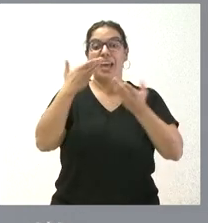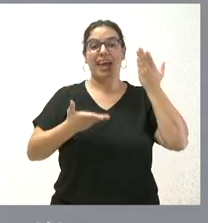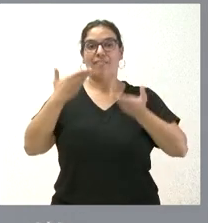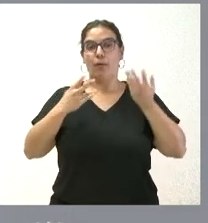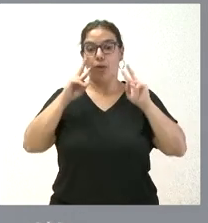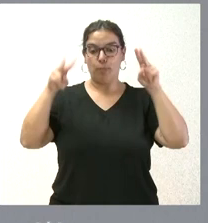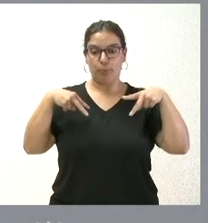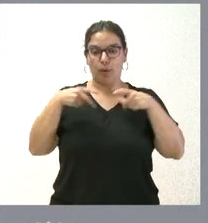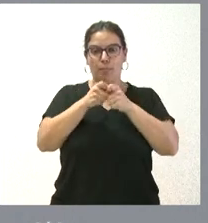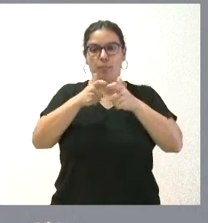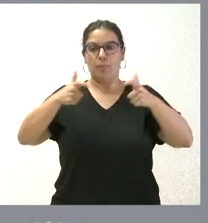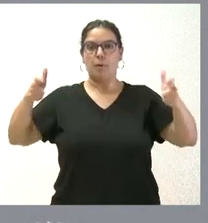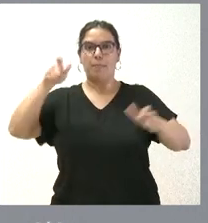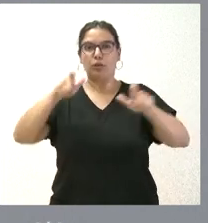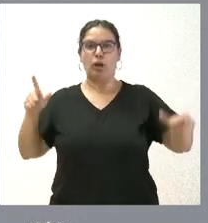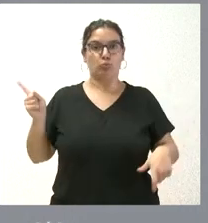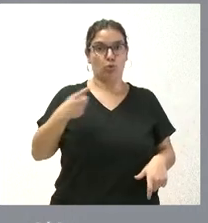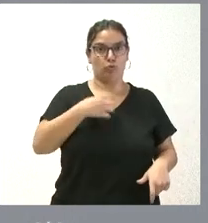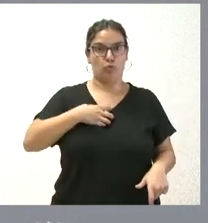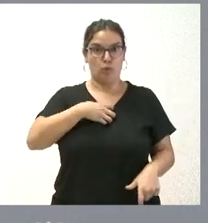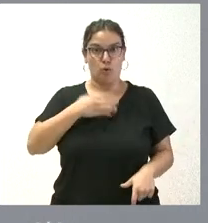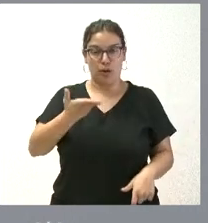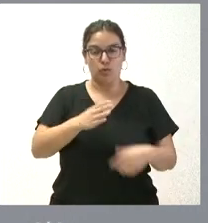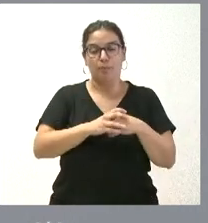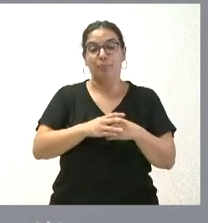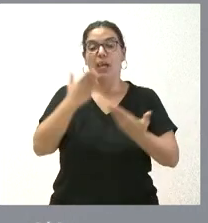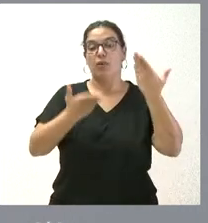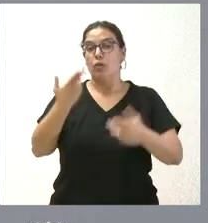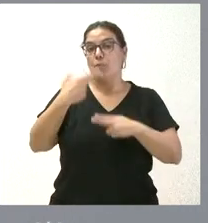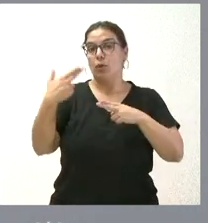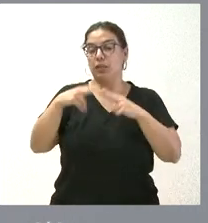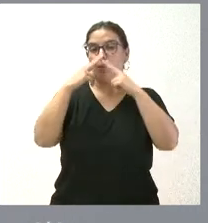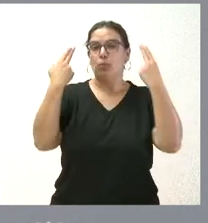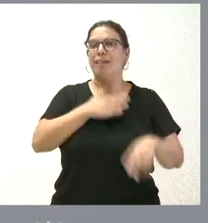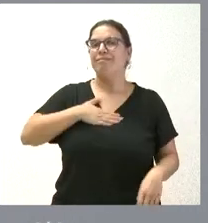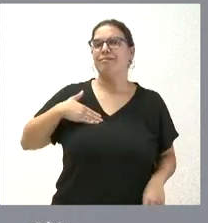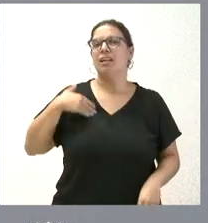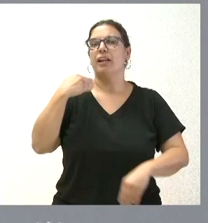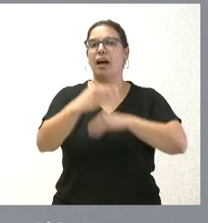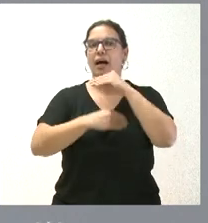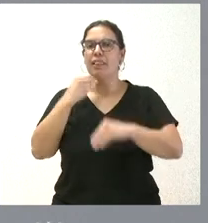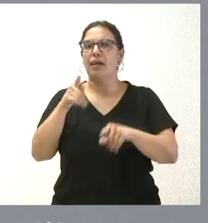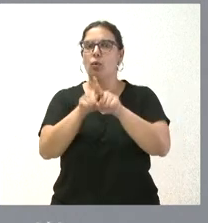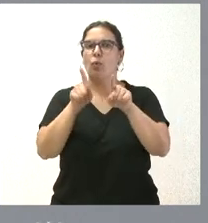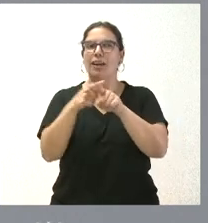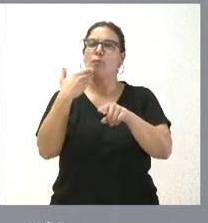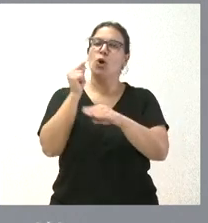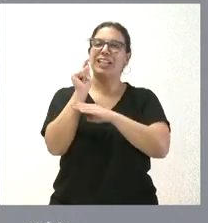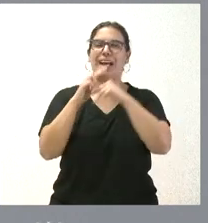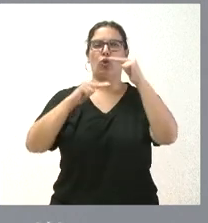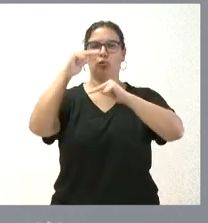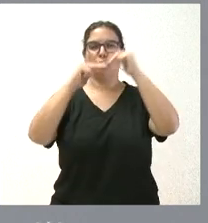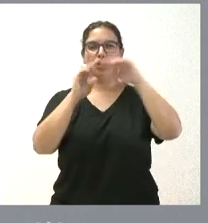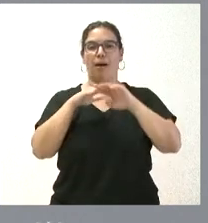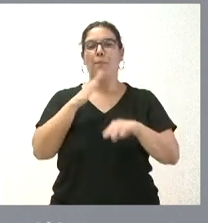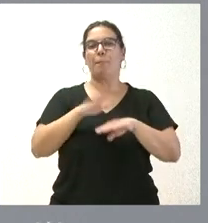a todo el personal de la Administración. Mediante la evaluación de estas políticas públicas, se pretende hacer una crítica constructiva como elemento de mejora